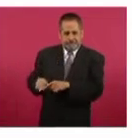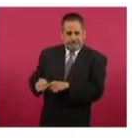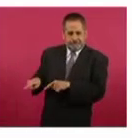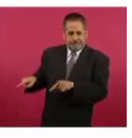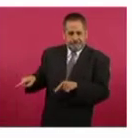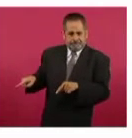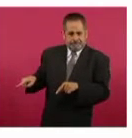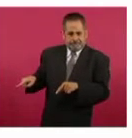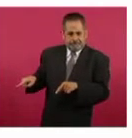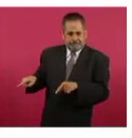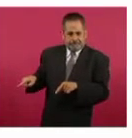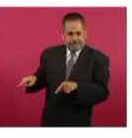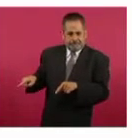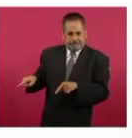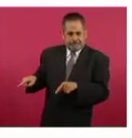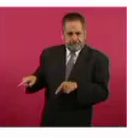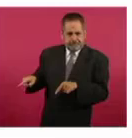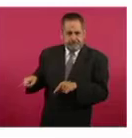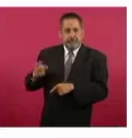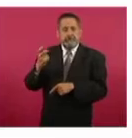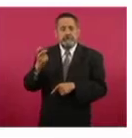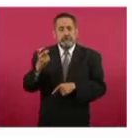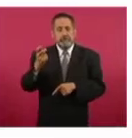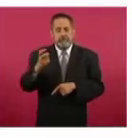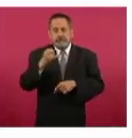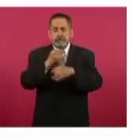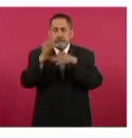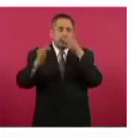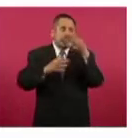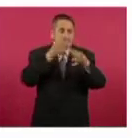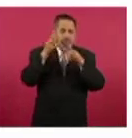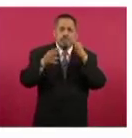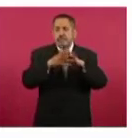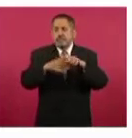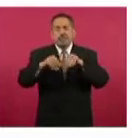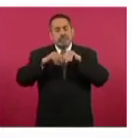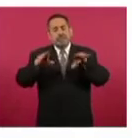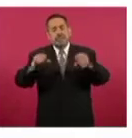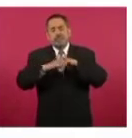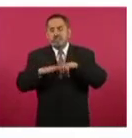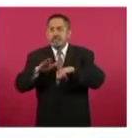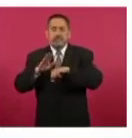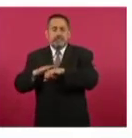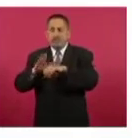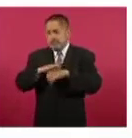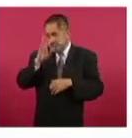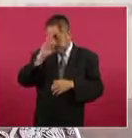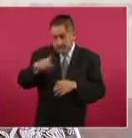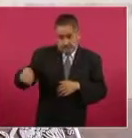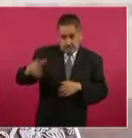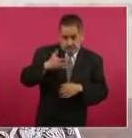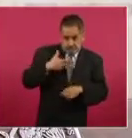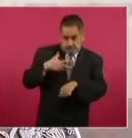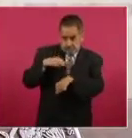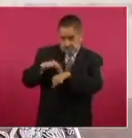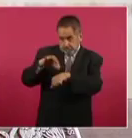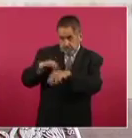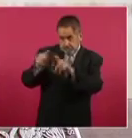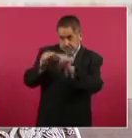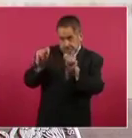está publicada la convocatoria que va dirigida a médicas y médicos